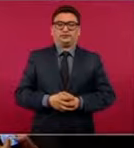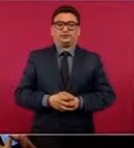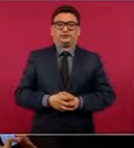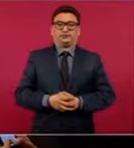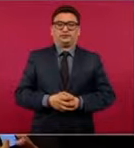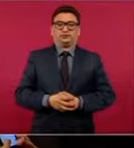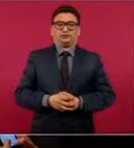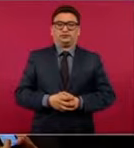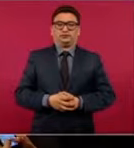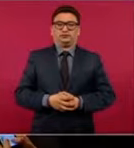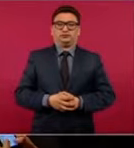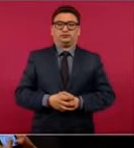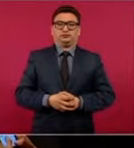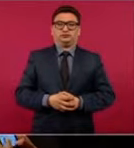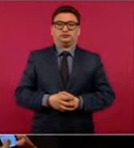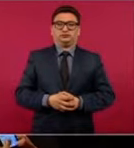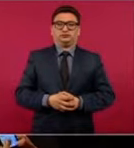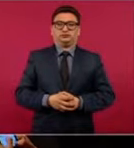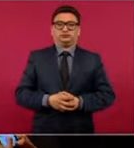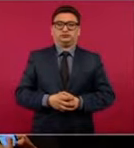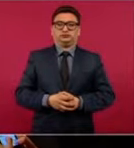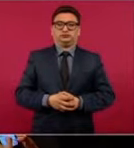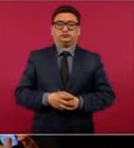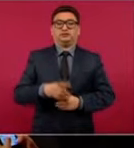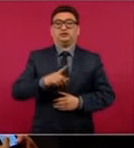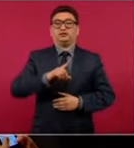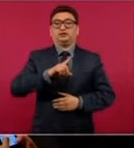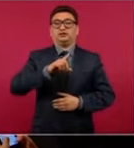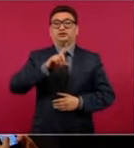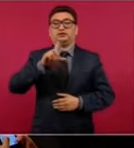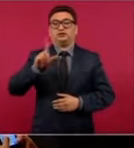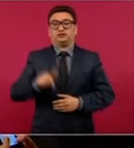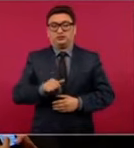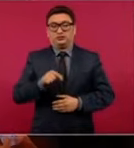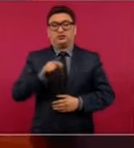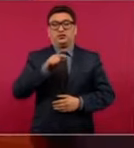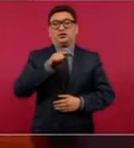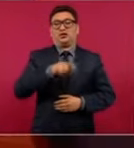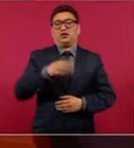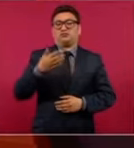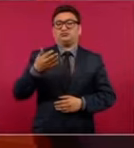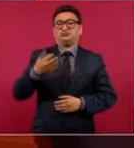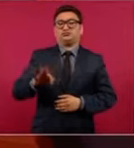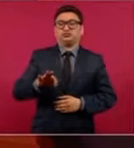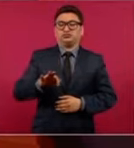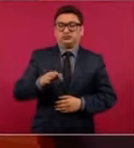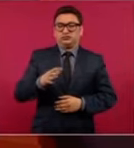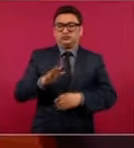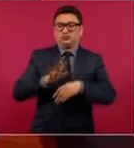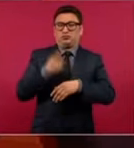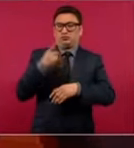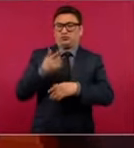y luego se convierte un traidor a la democracia. Por eso